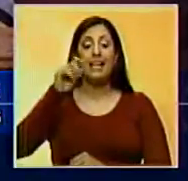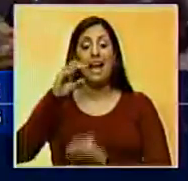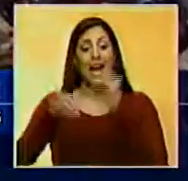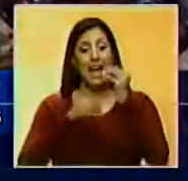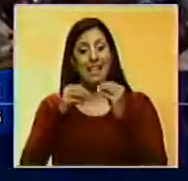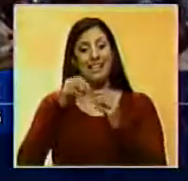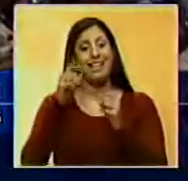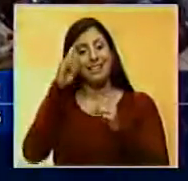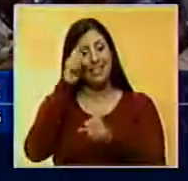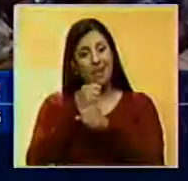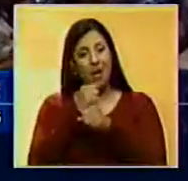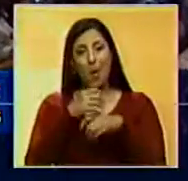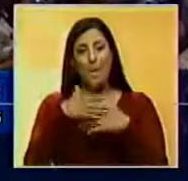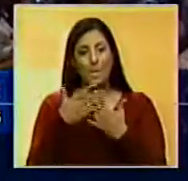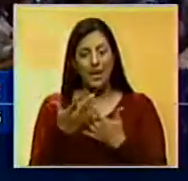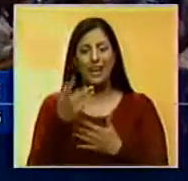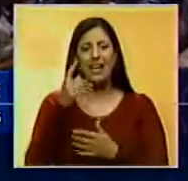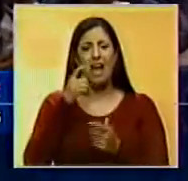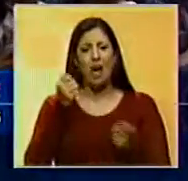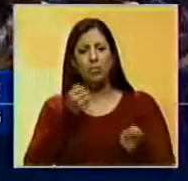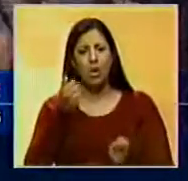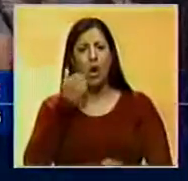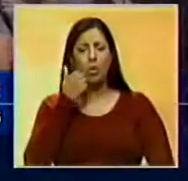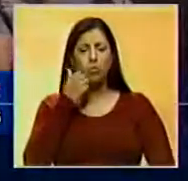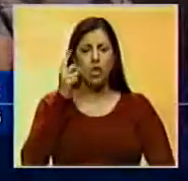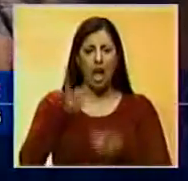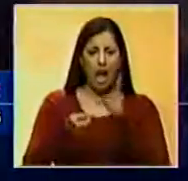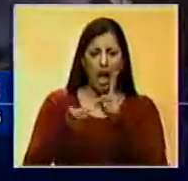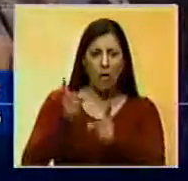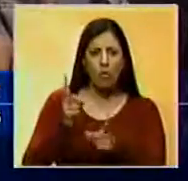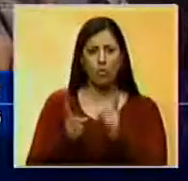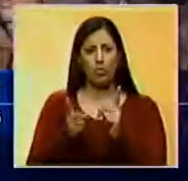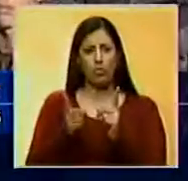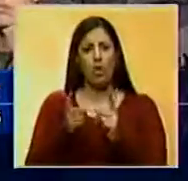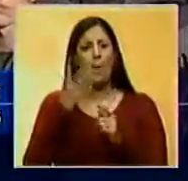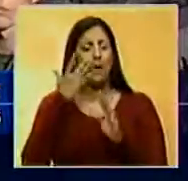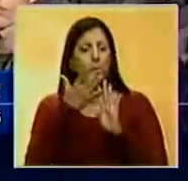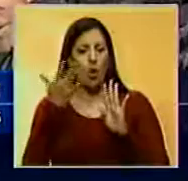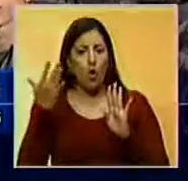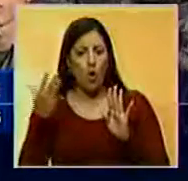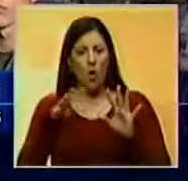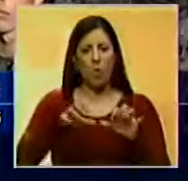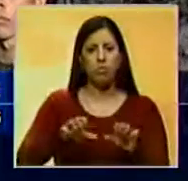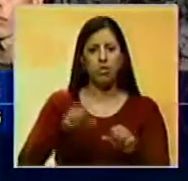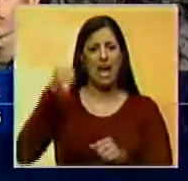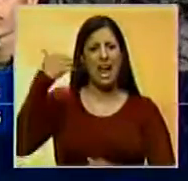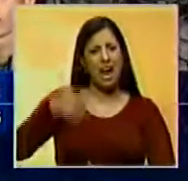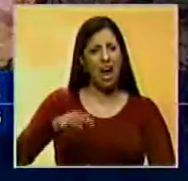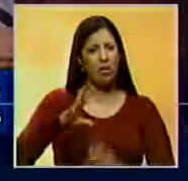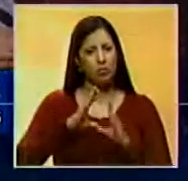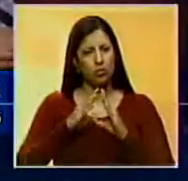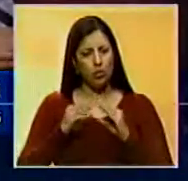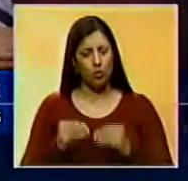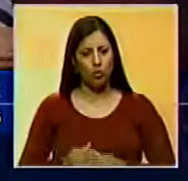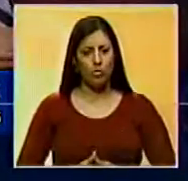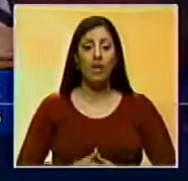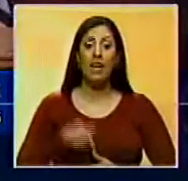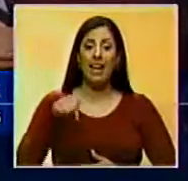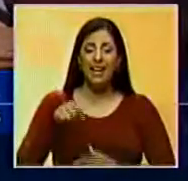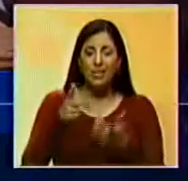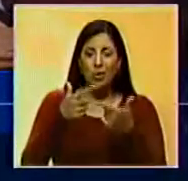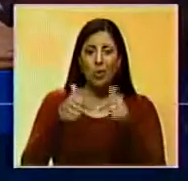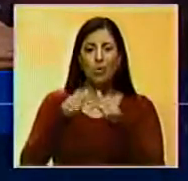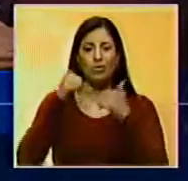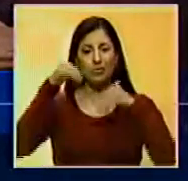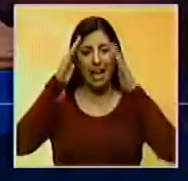realizar este tipo de operativos por ciertas irregularidades como colas, acaparamiento y costos elevados. Estas son las zonas que